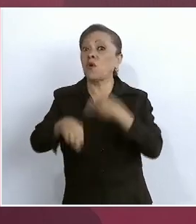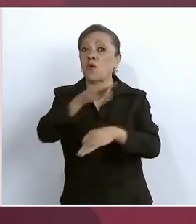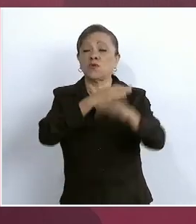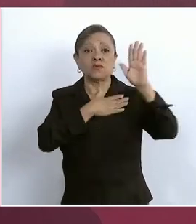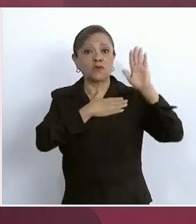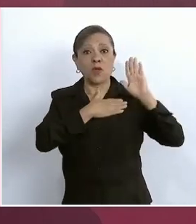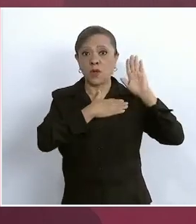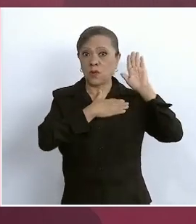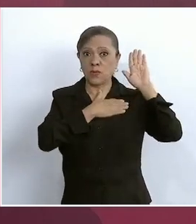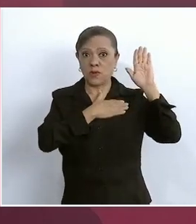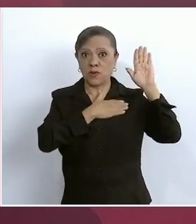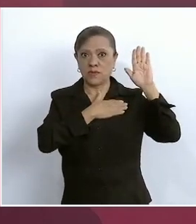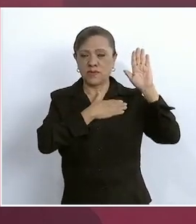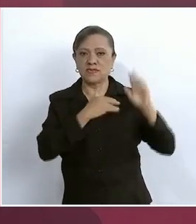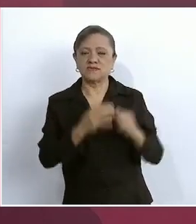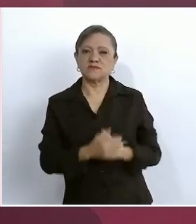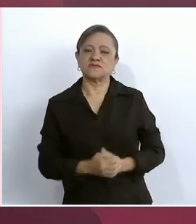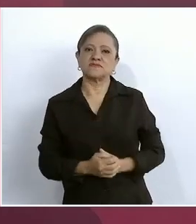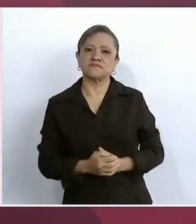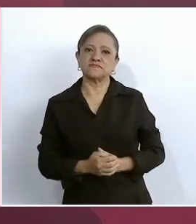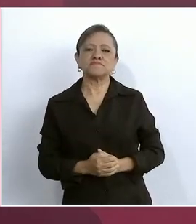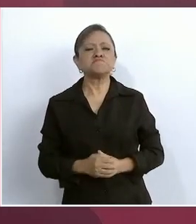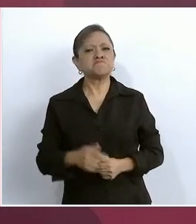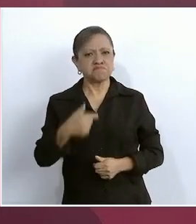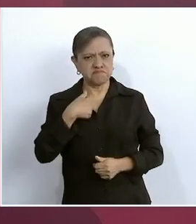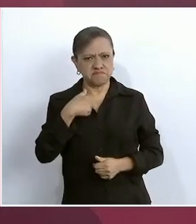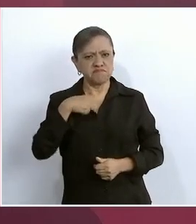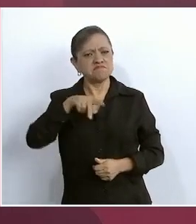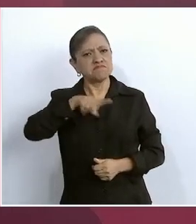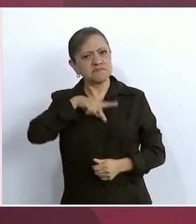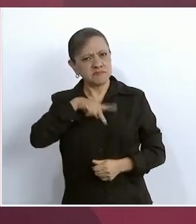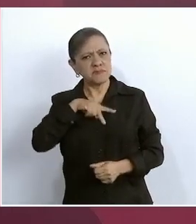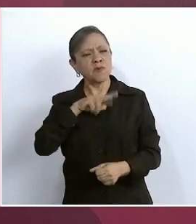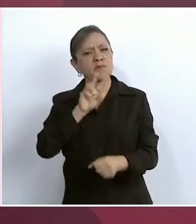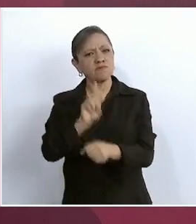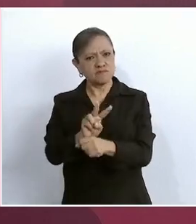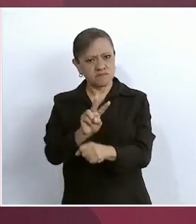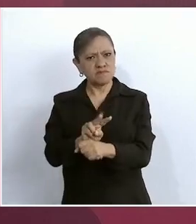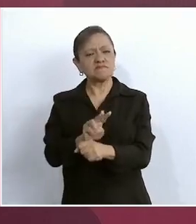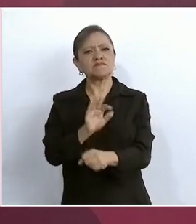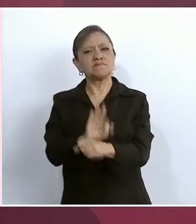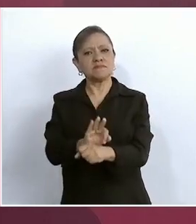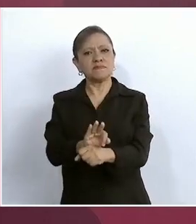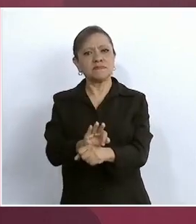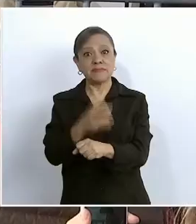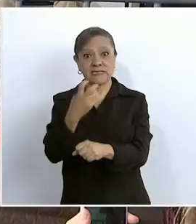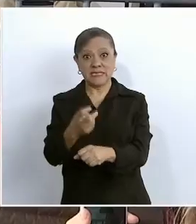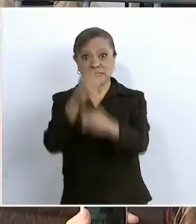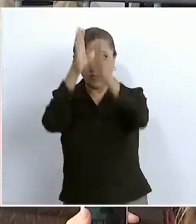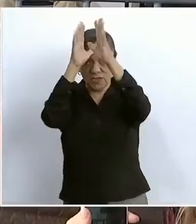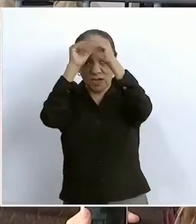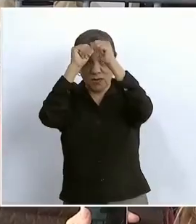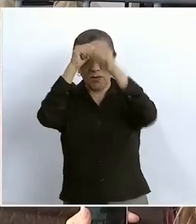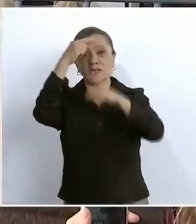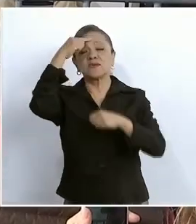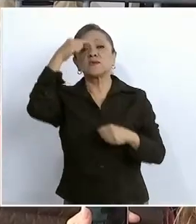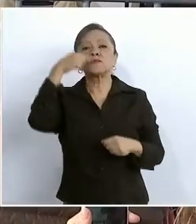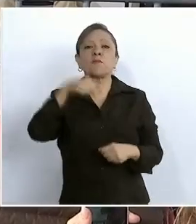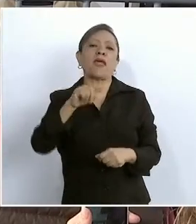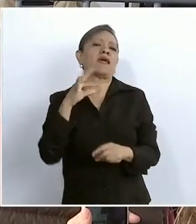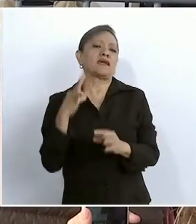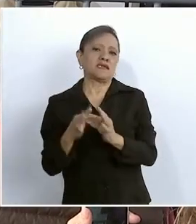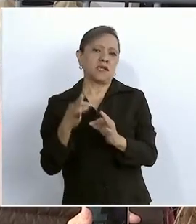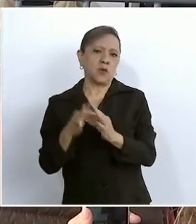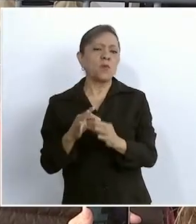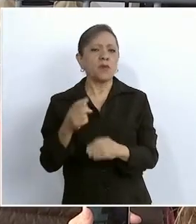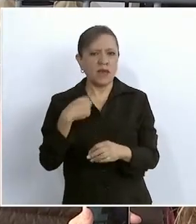Yo soy aval de esos acuerdos para que se cumplan,